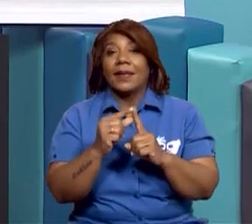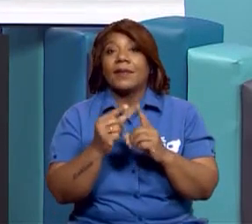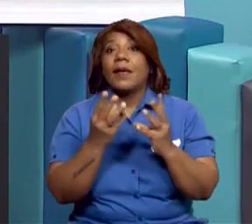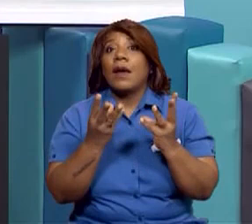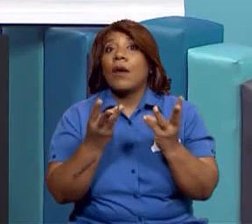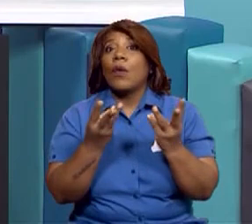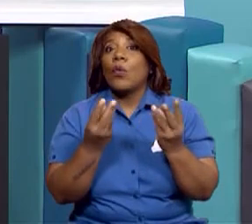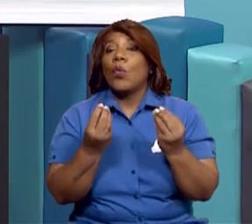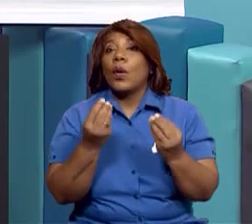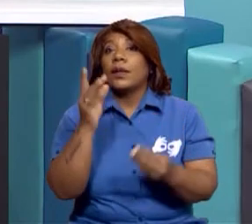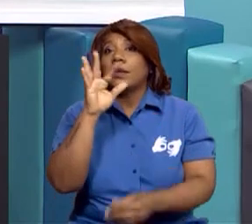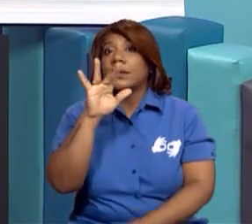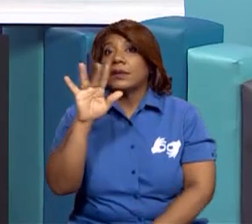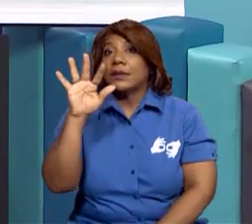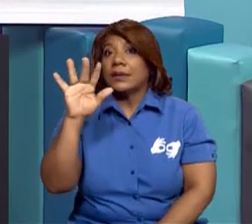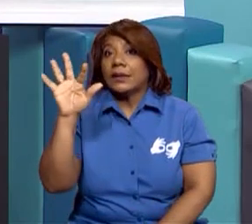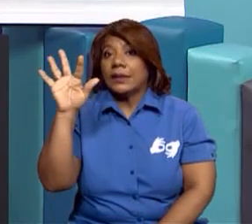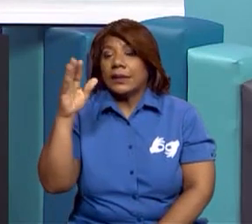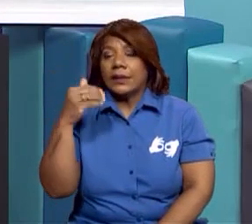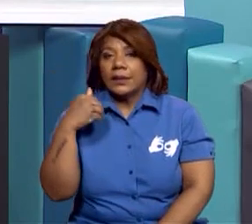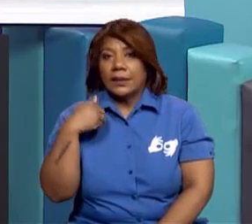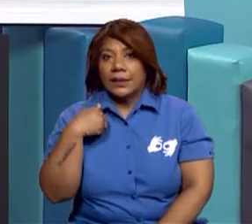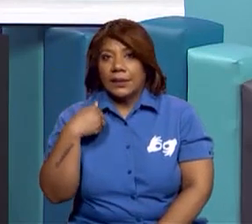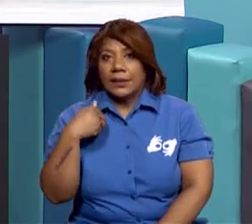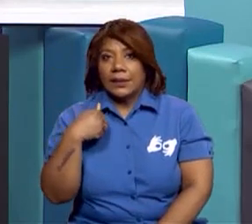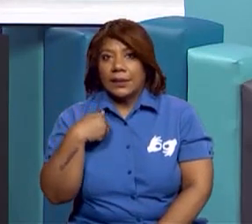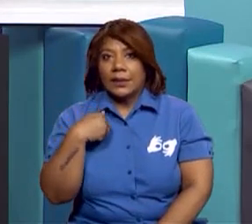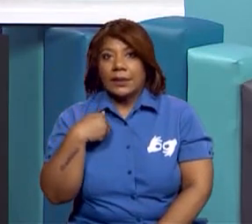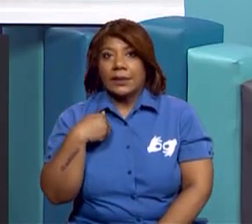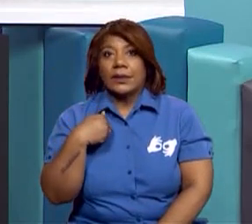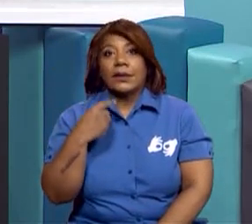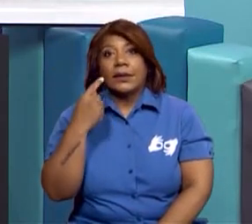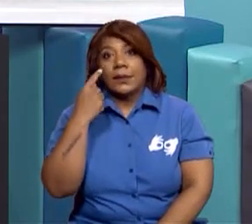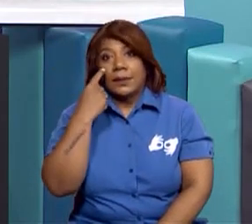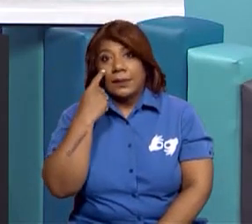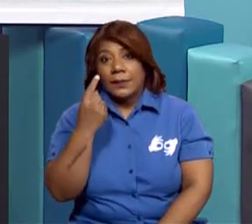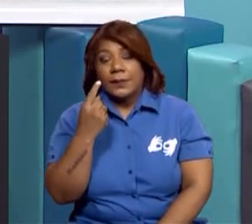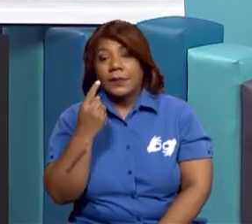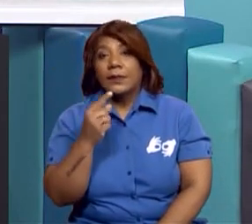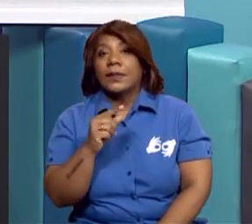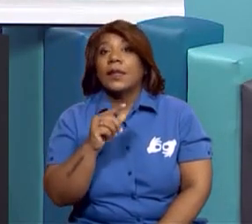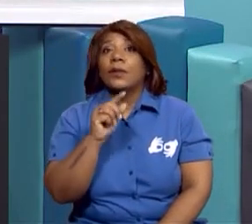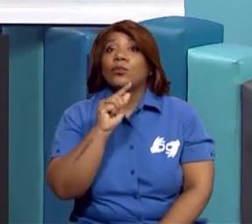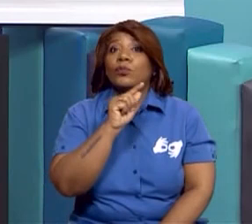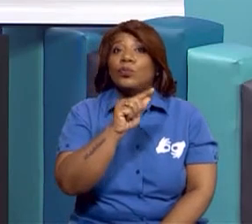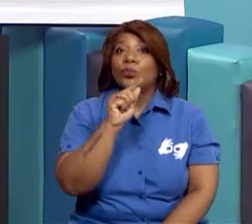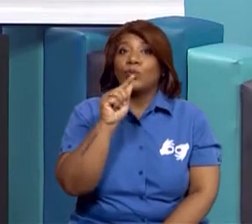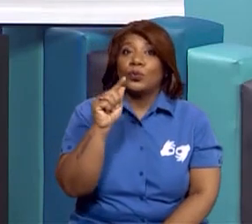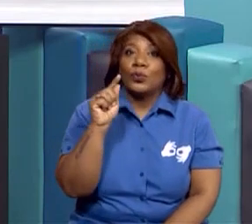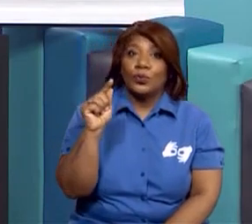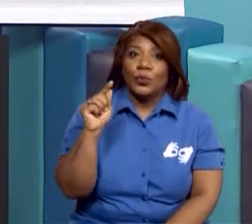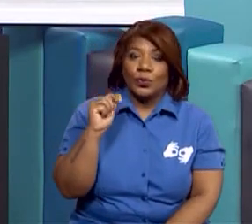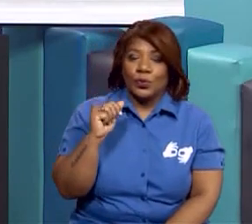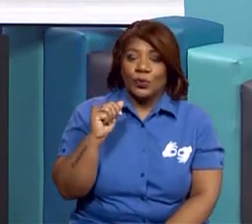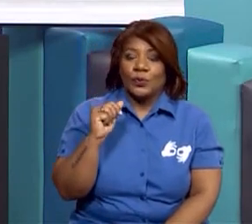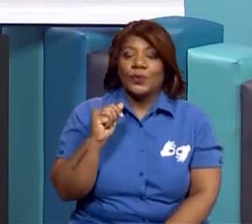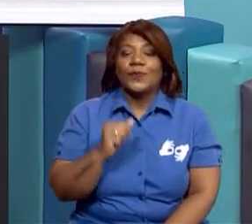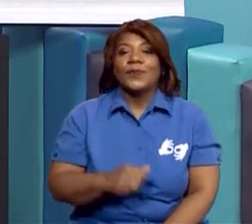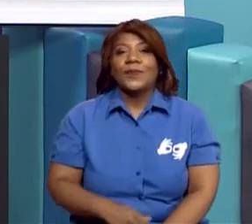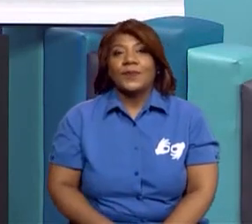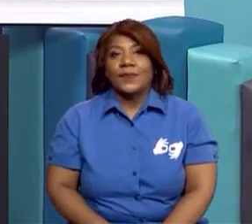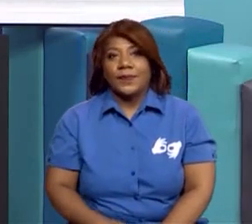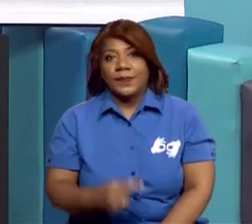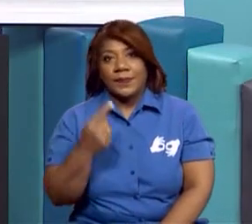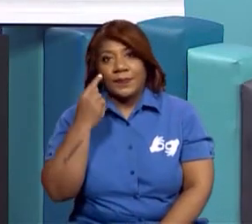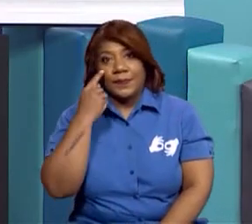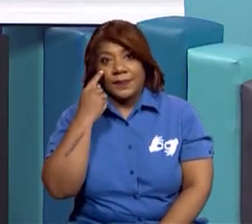cuántas letras tiene. De igual forma, vas a contar cada casillita cuántas casillas hay. Para